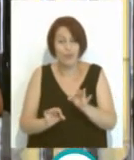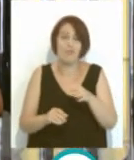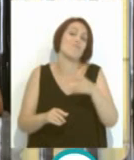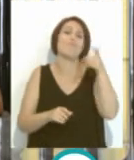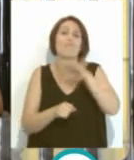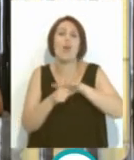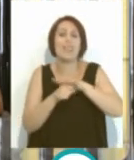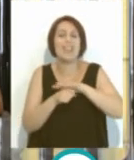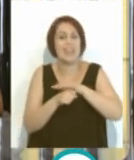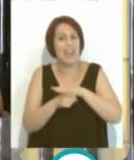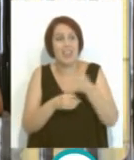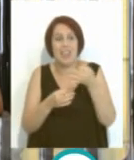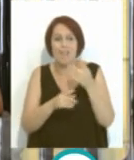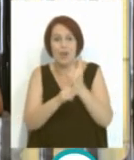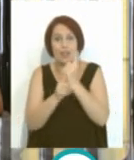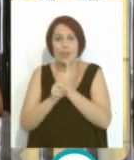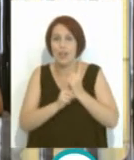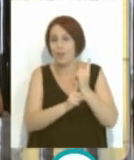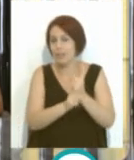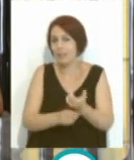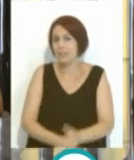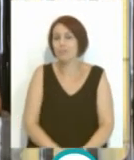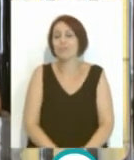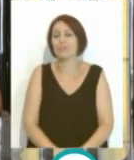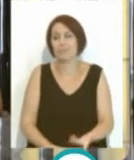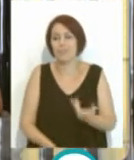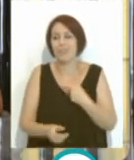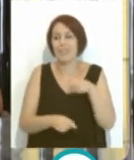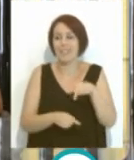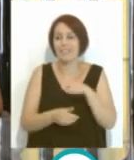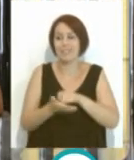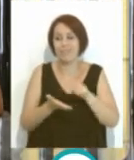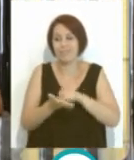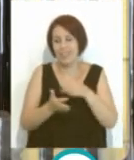provincia también haya...? te lo puse ahí, ¿eh? Me puse bien para que yo pudiera explotar.